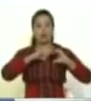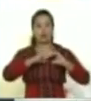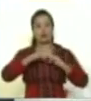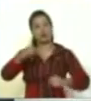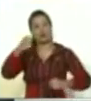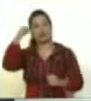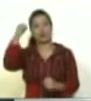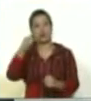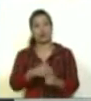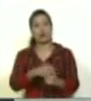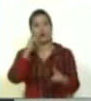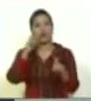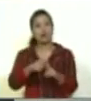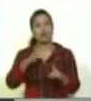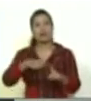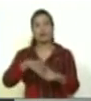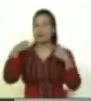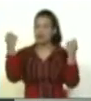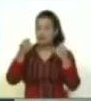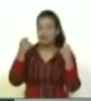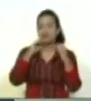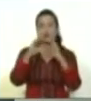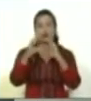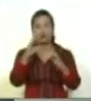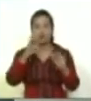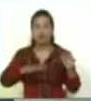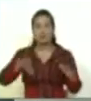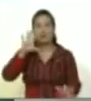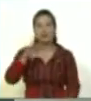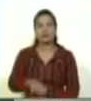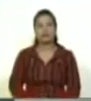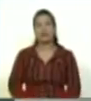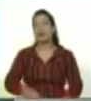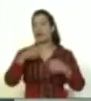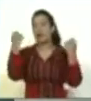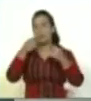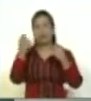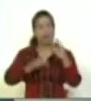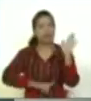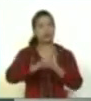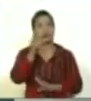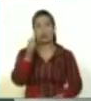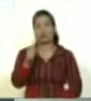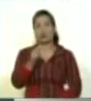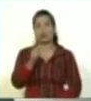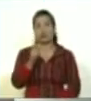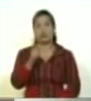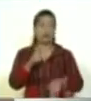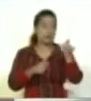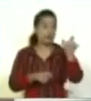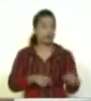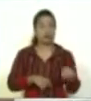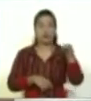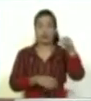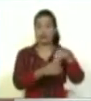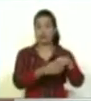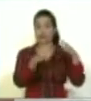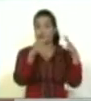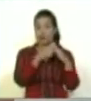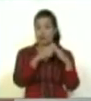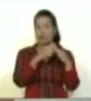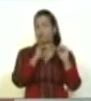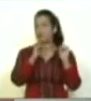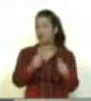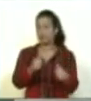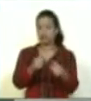movilizar y ver la parte comunicacional de nuestro país. Campaña que fue exitosa porque desde la persona que estaba en su casa empezó a